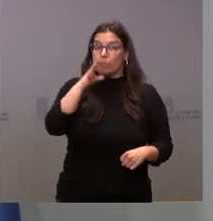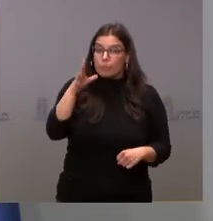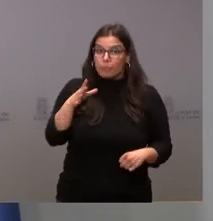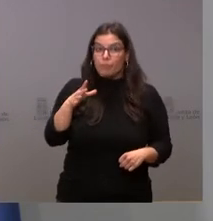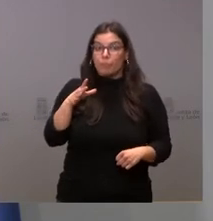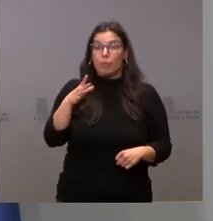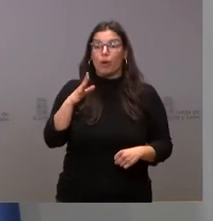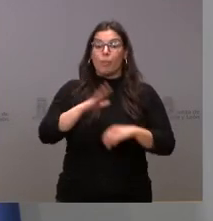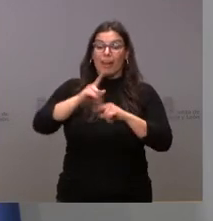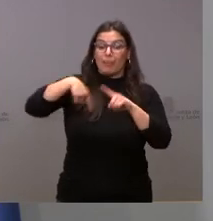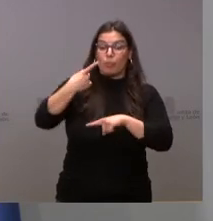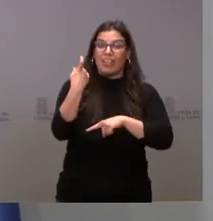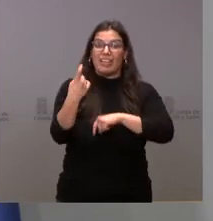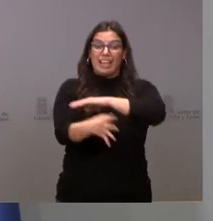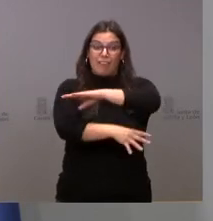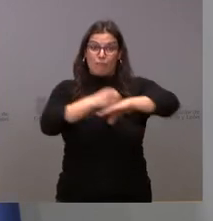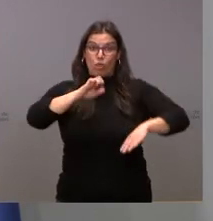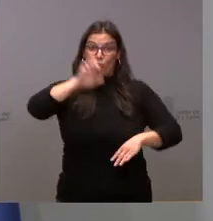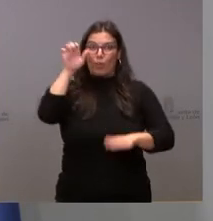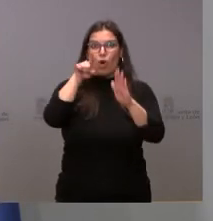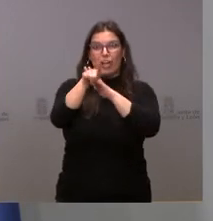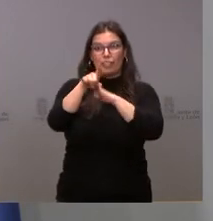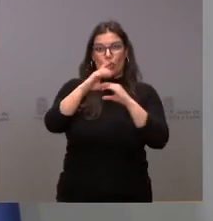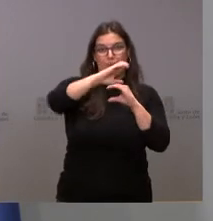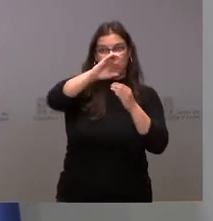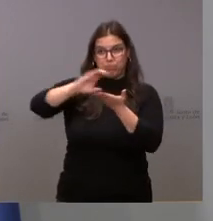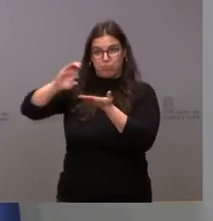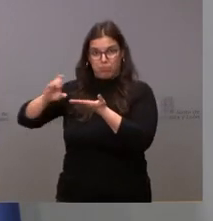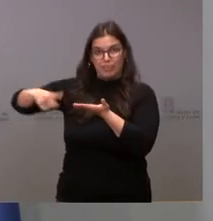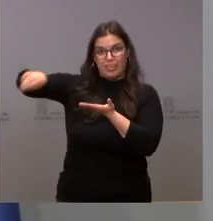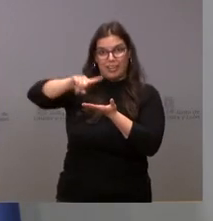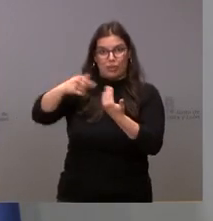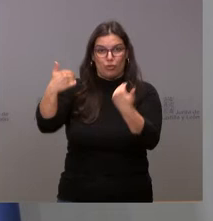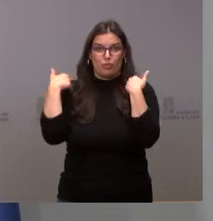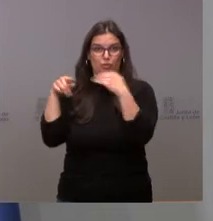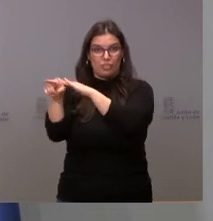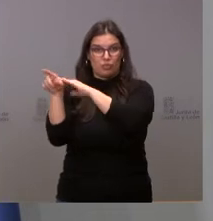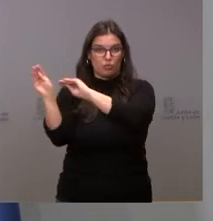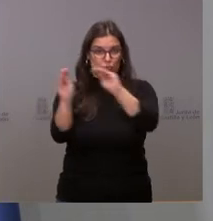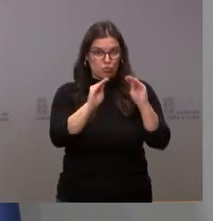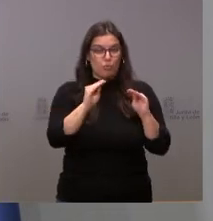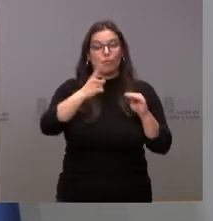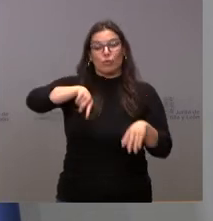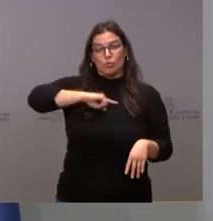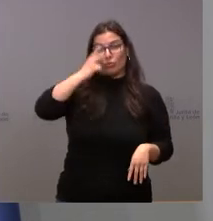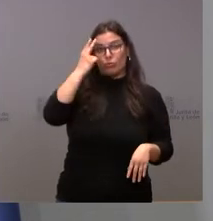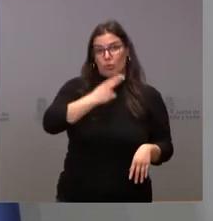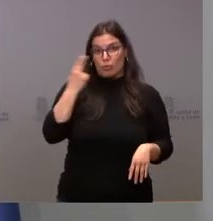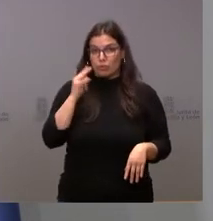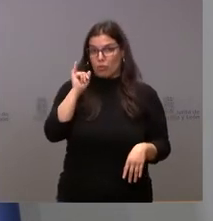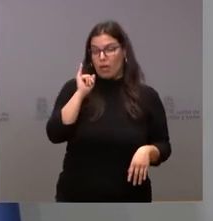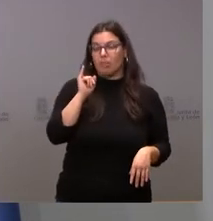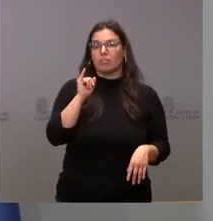de determinados fondos europeos por parte de este tercer sector. Ya saben que en Castilla y León tenemos un compromiso de hacer